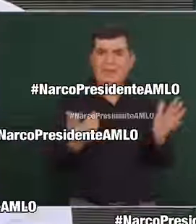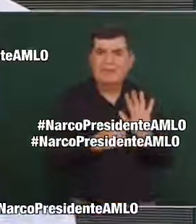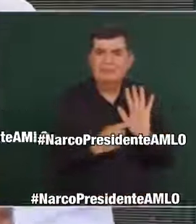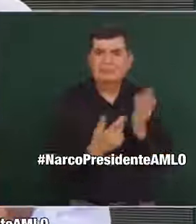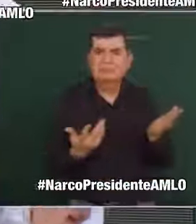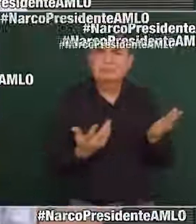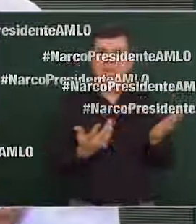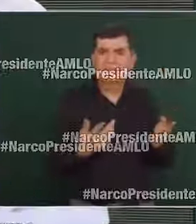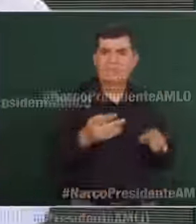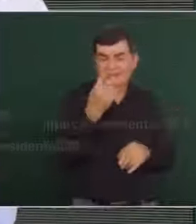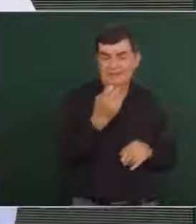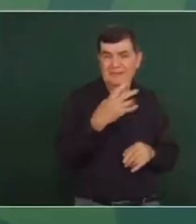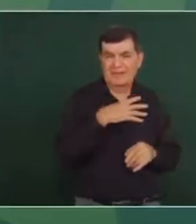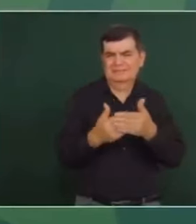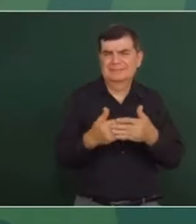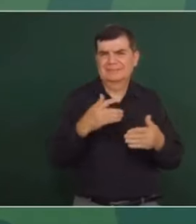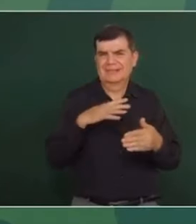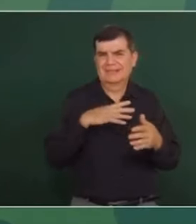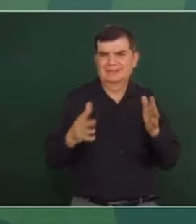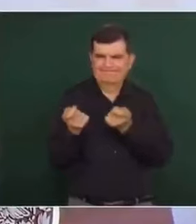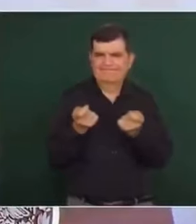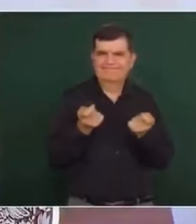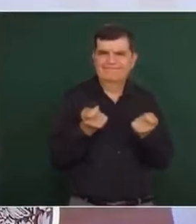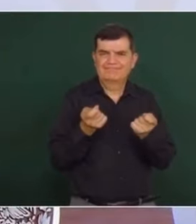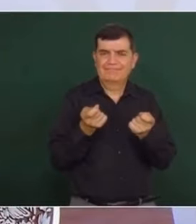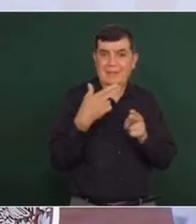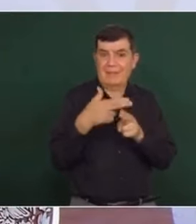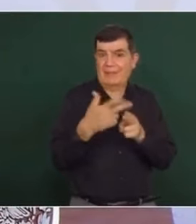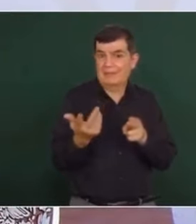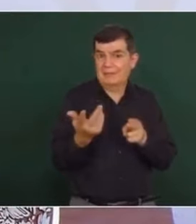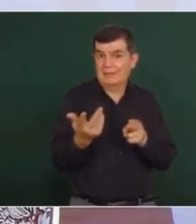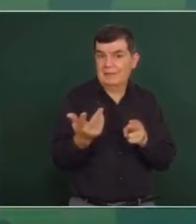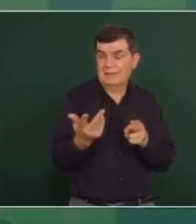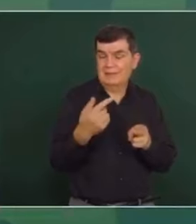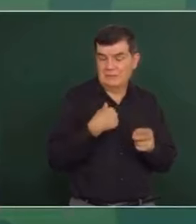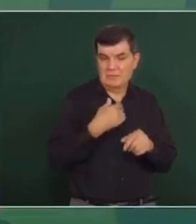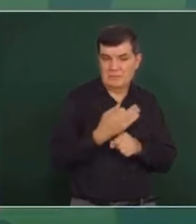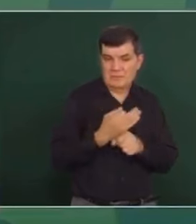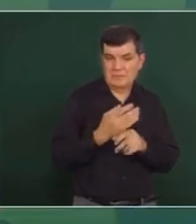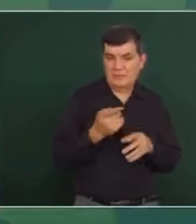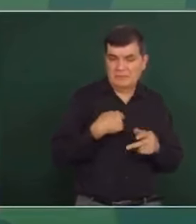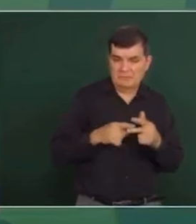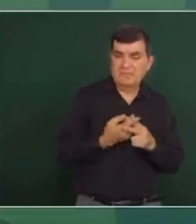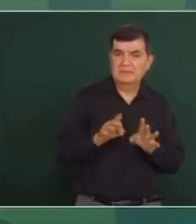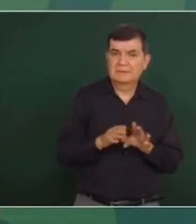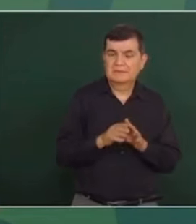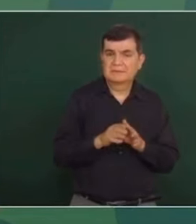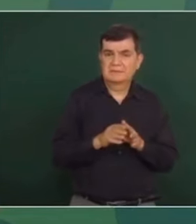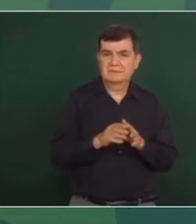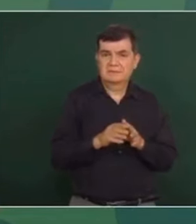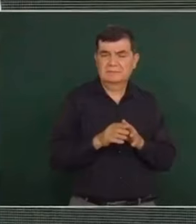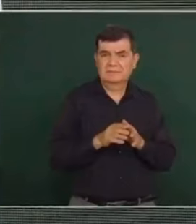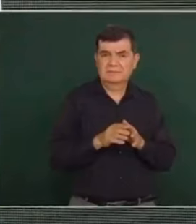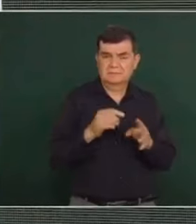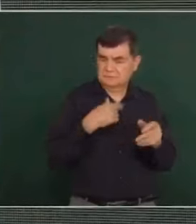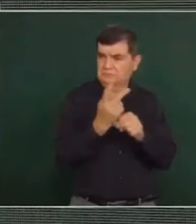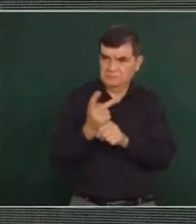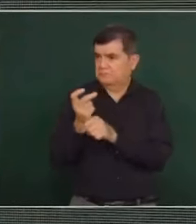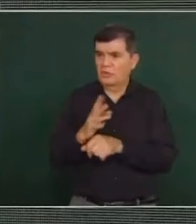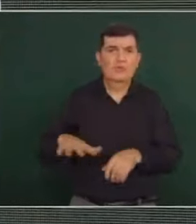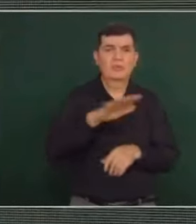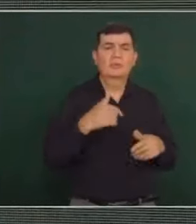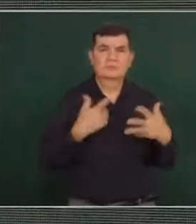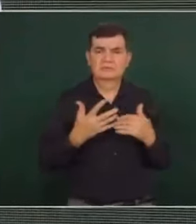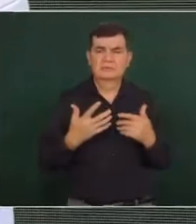narco, AMLO. Entonces, estamos en temporada de elecciones. Incluso, yo estoy iniciando una campaña y les invito a todos,